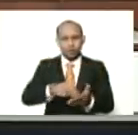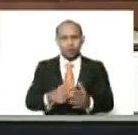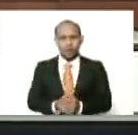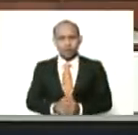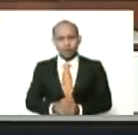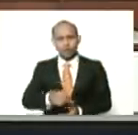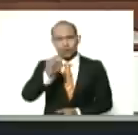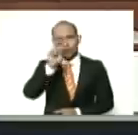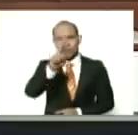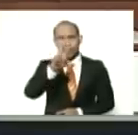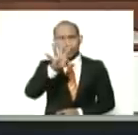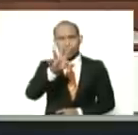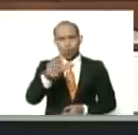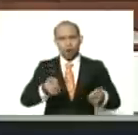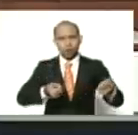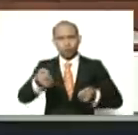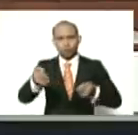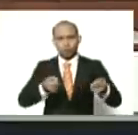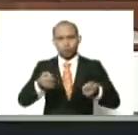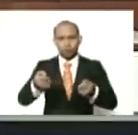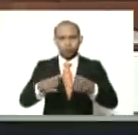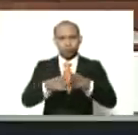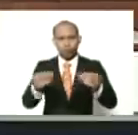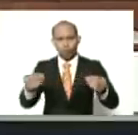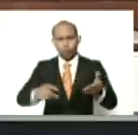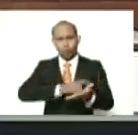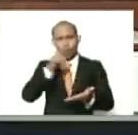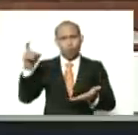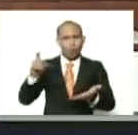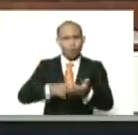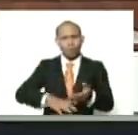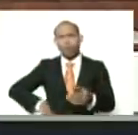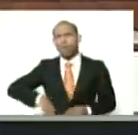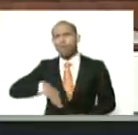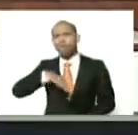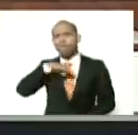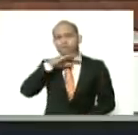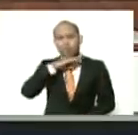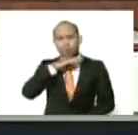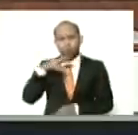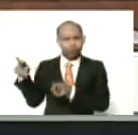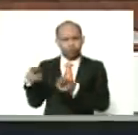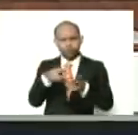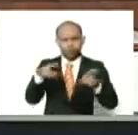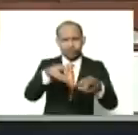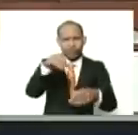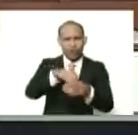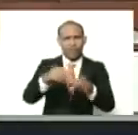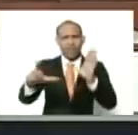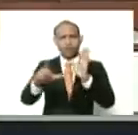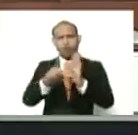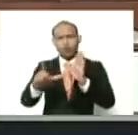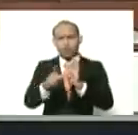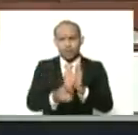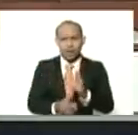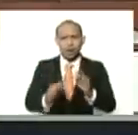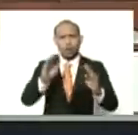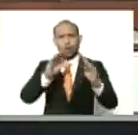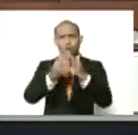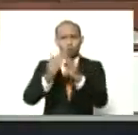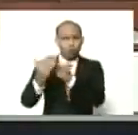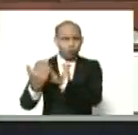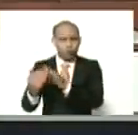24 unidades móviles, totalmente equipadas, que van a recorrer, liceos, comunidades,